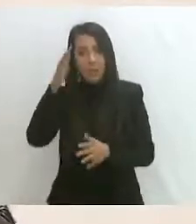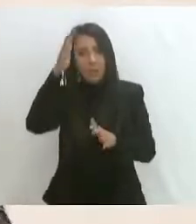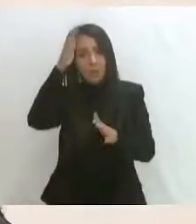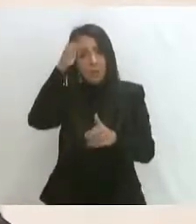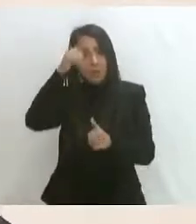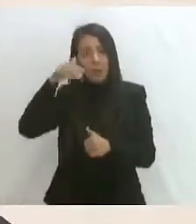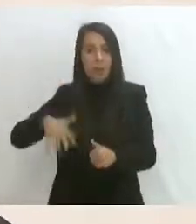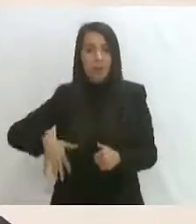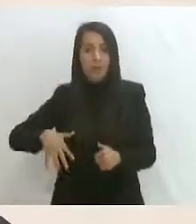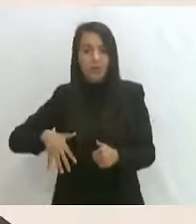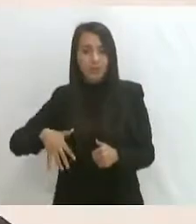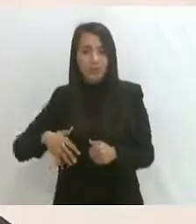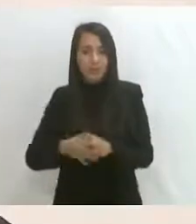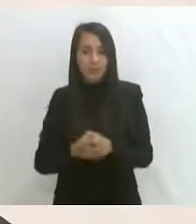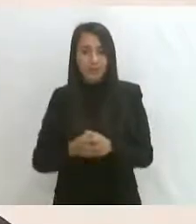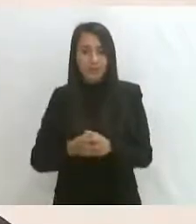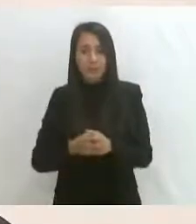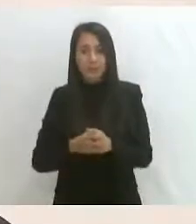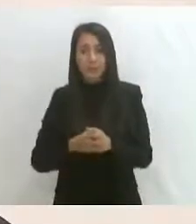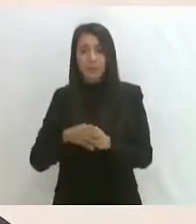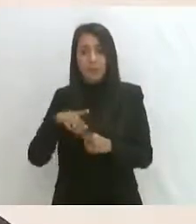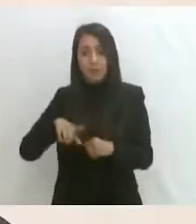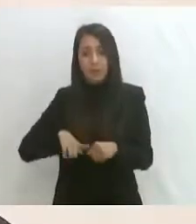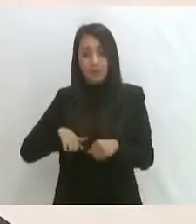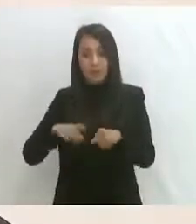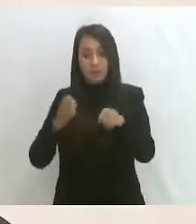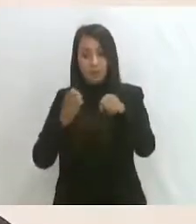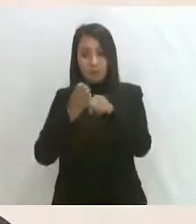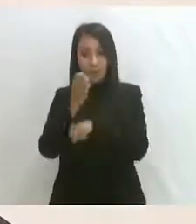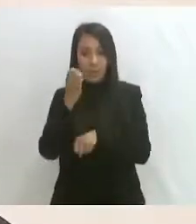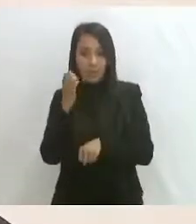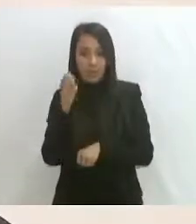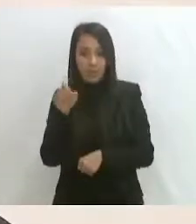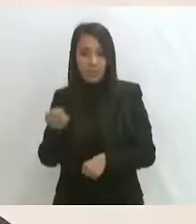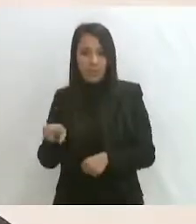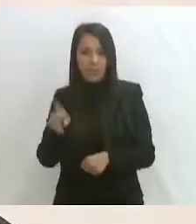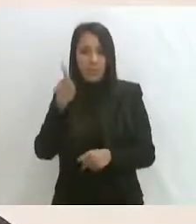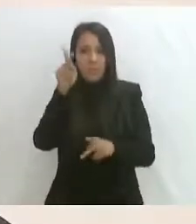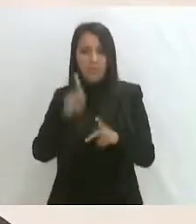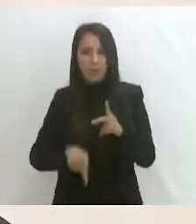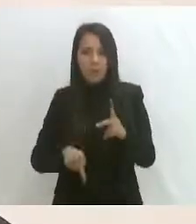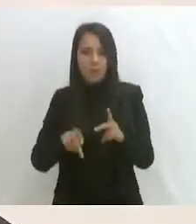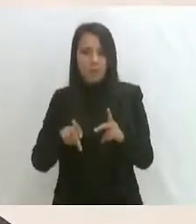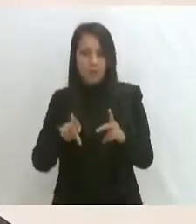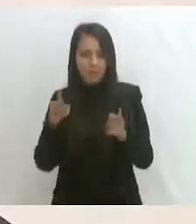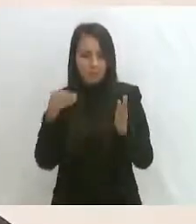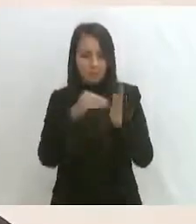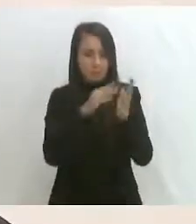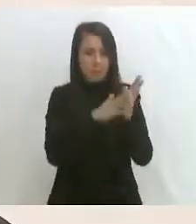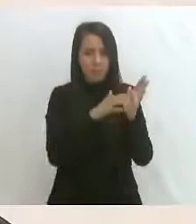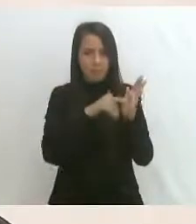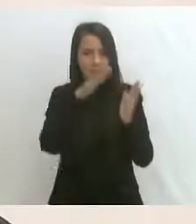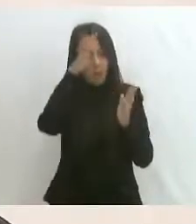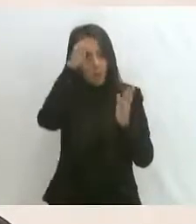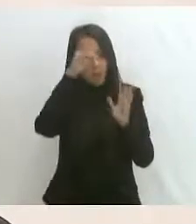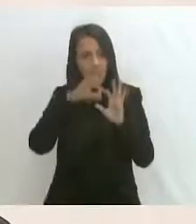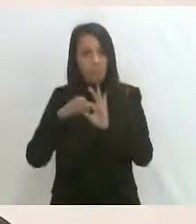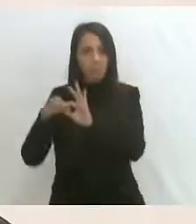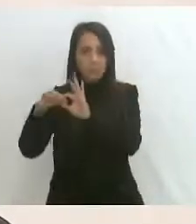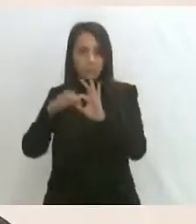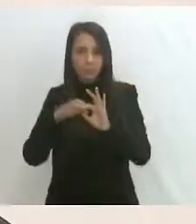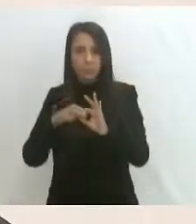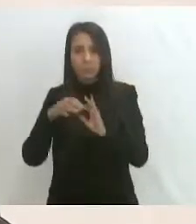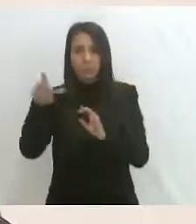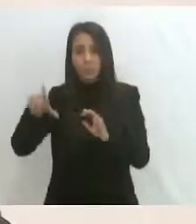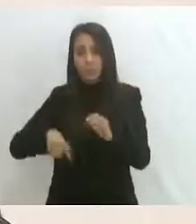Recibimos por parte del Gobierno del Estado, que era también parte de estos acuerdos, un padrón